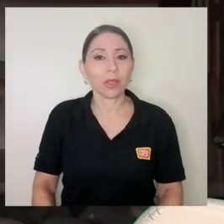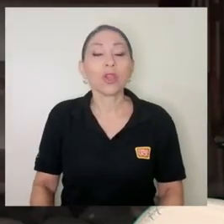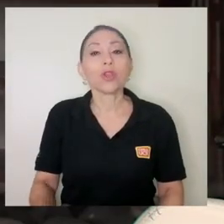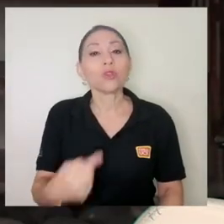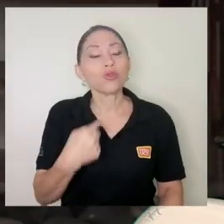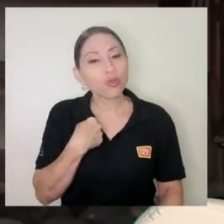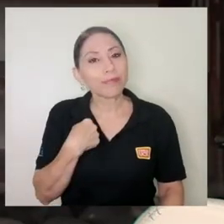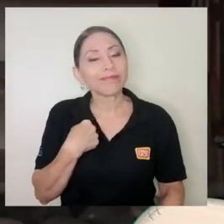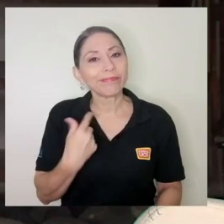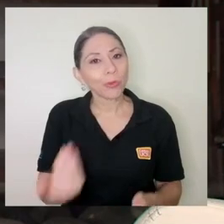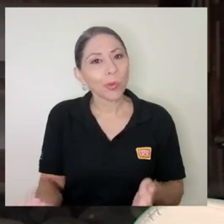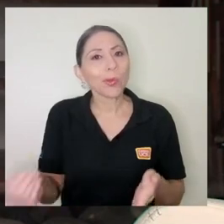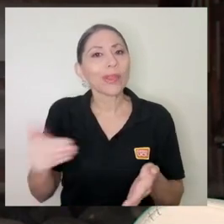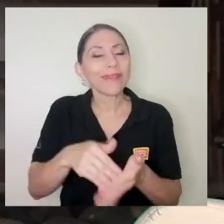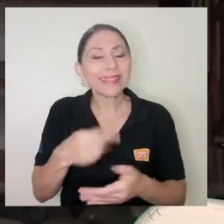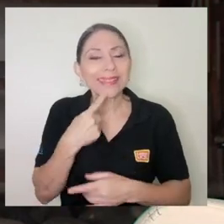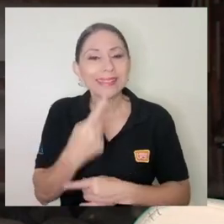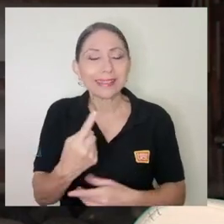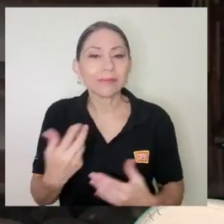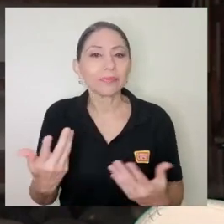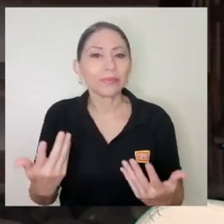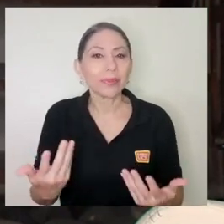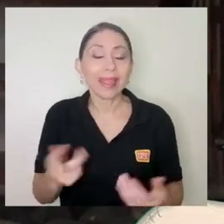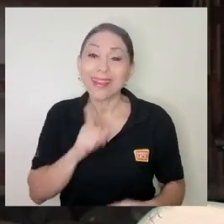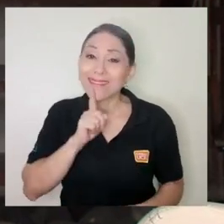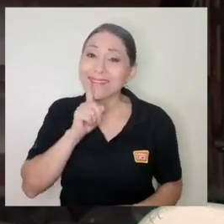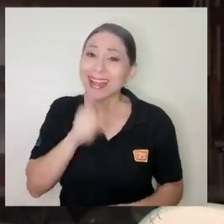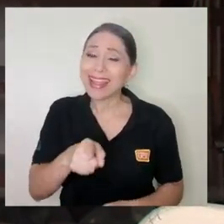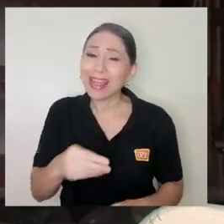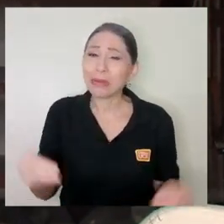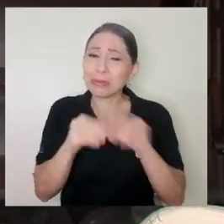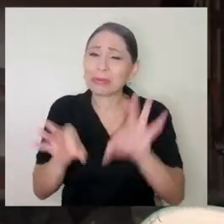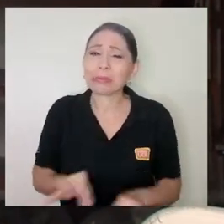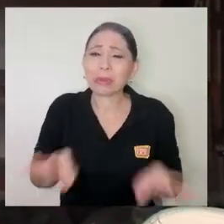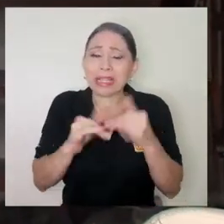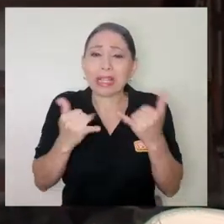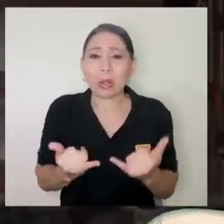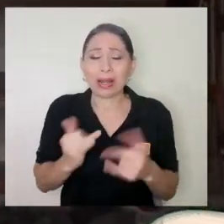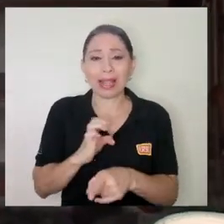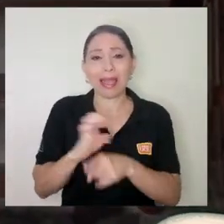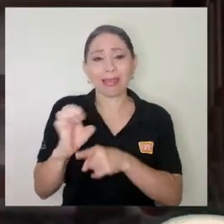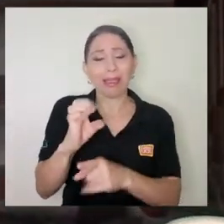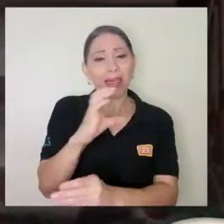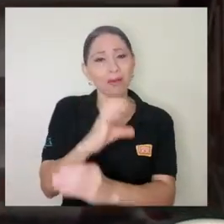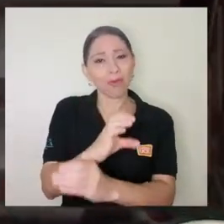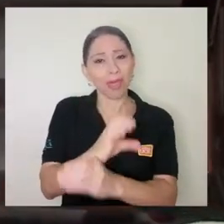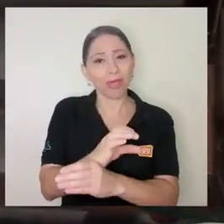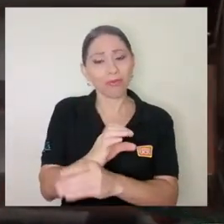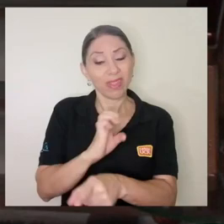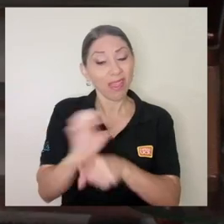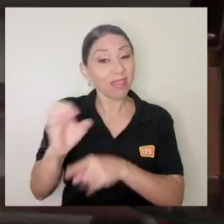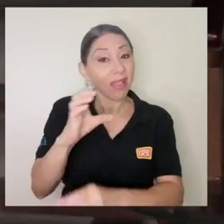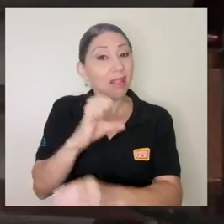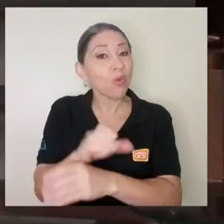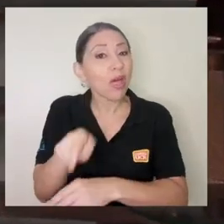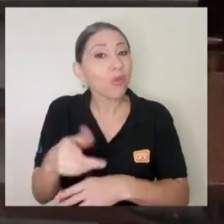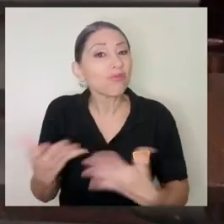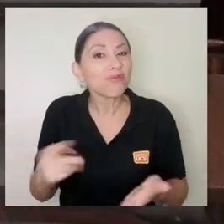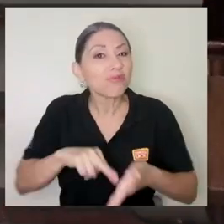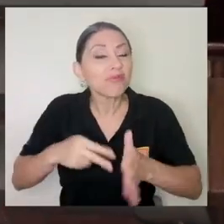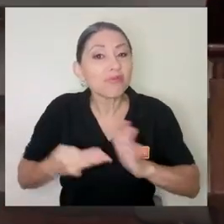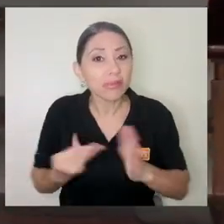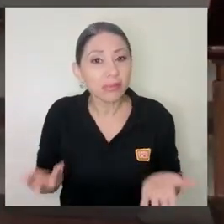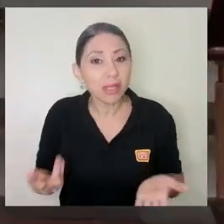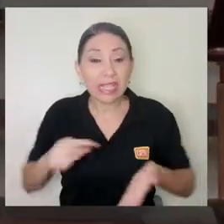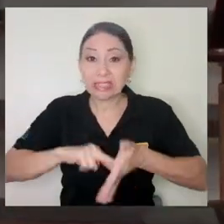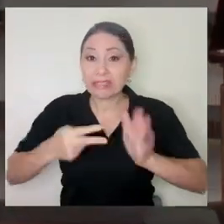posicionaría de nuevo que en realidad lo que debe imperar en este momento es la ética del cuidado y cuando yo hablo de ética del cuidado ¿a